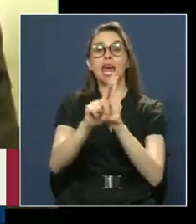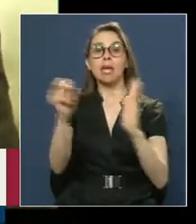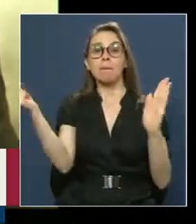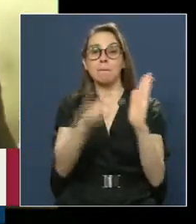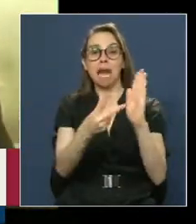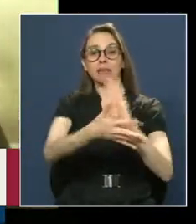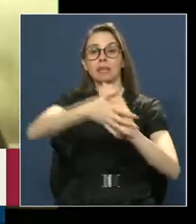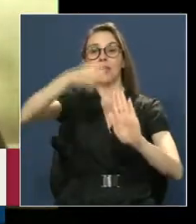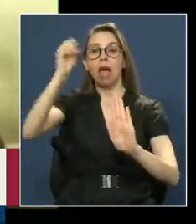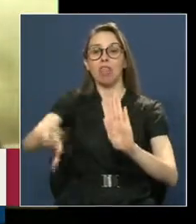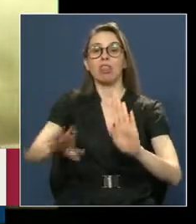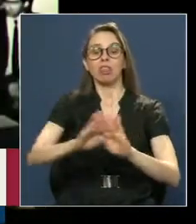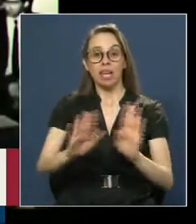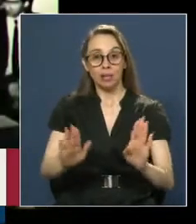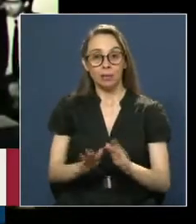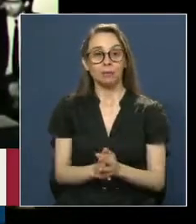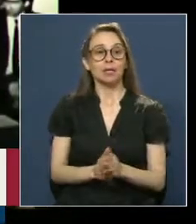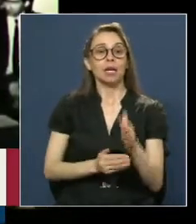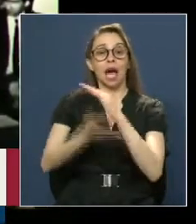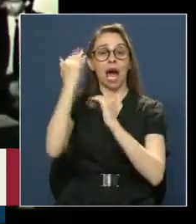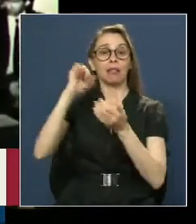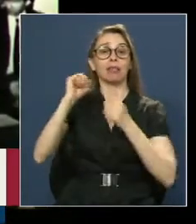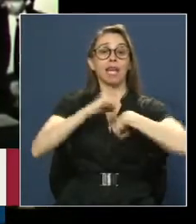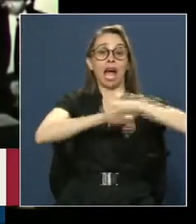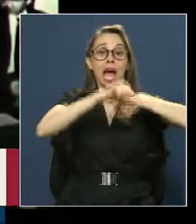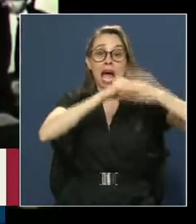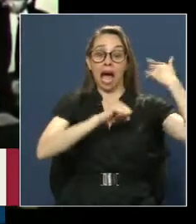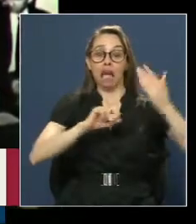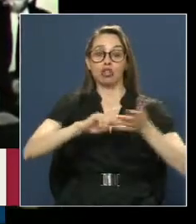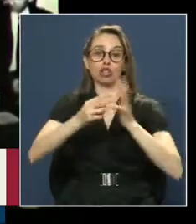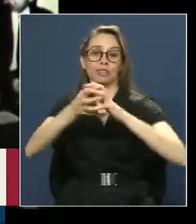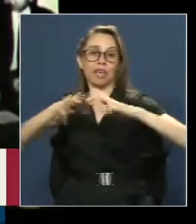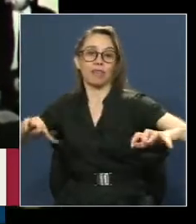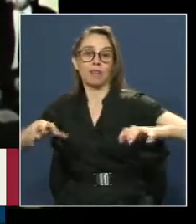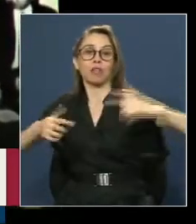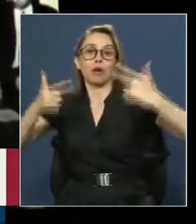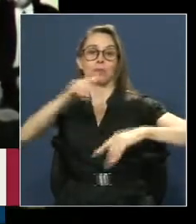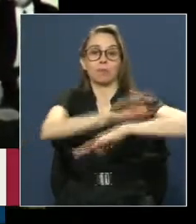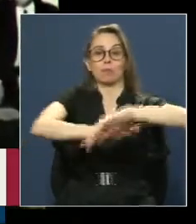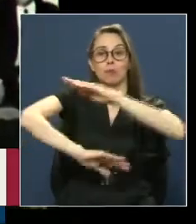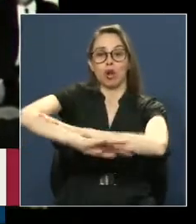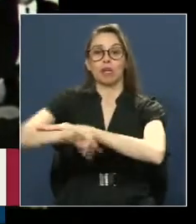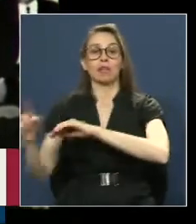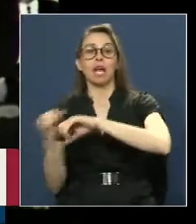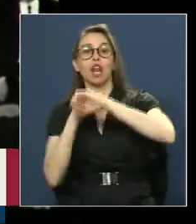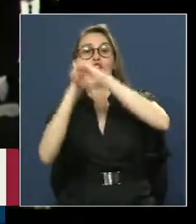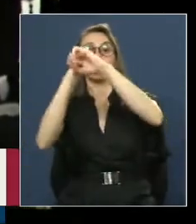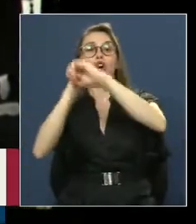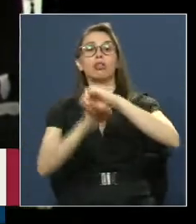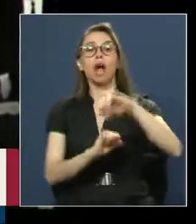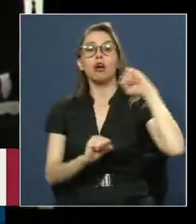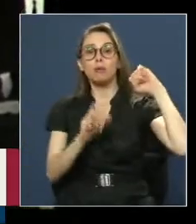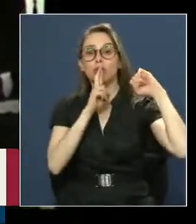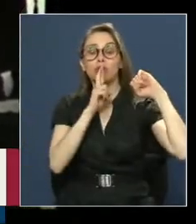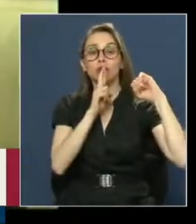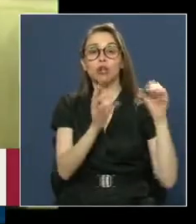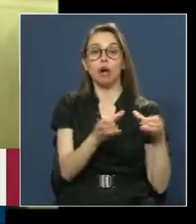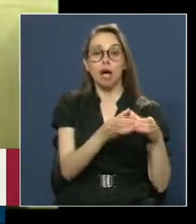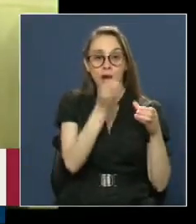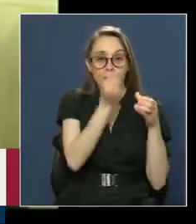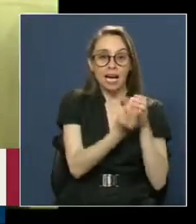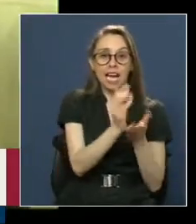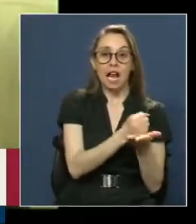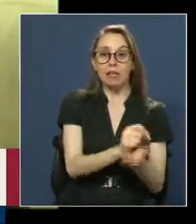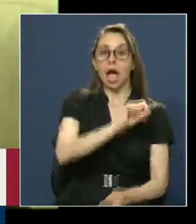En la radicalización De aquellos años Y por su posición Contrario al comunismo Soviético Es expulsado Del partido